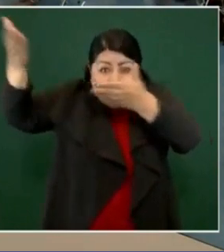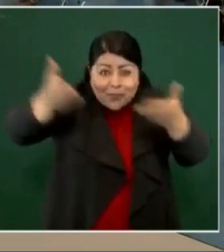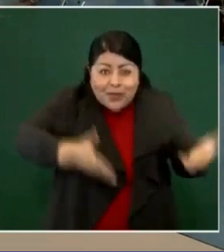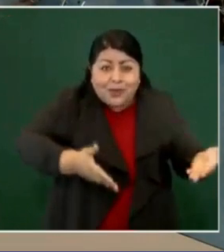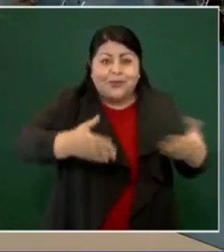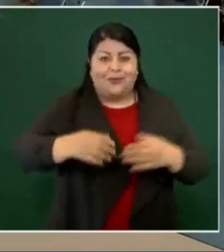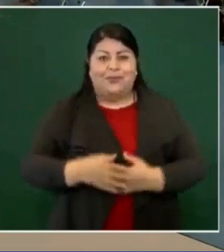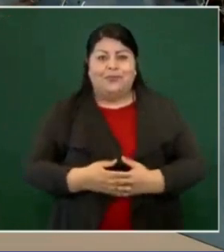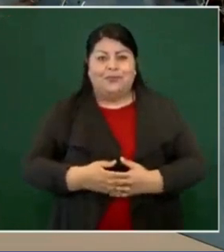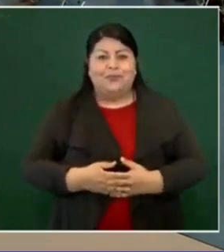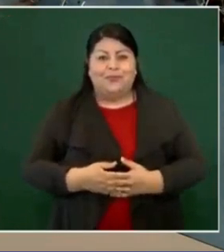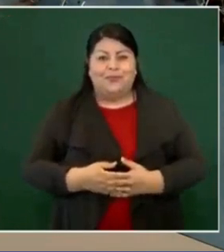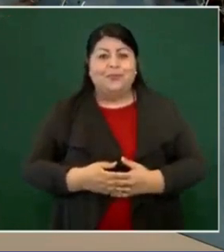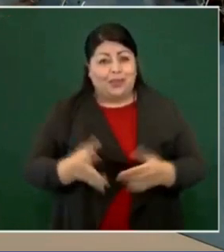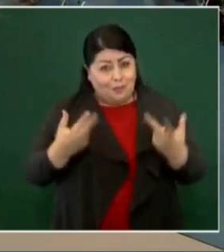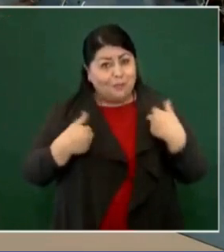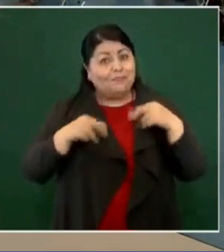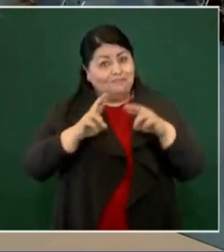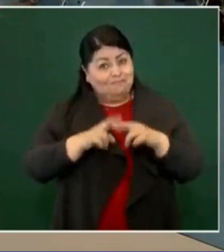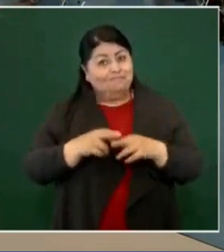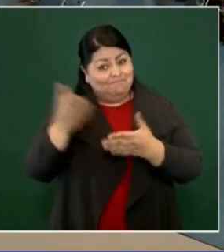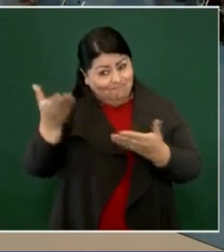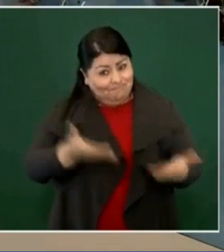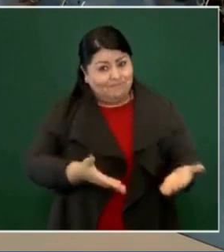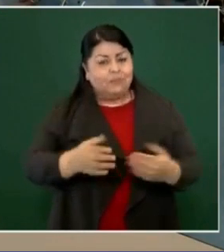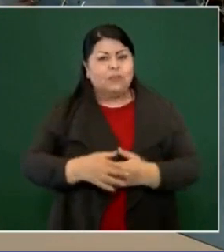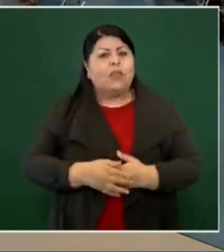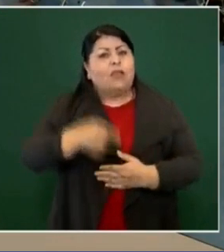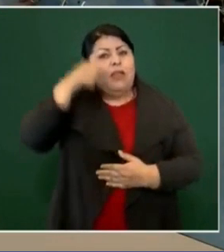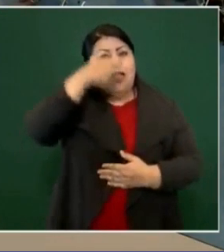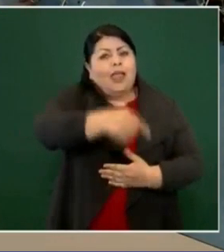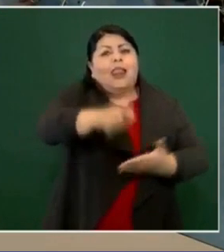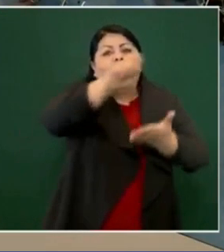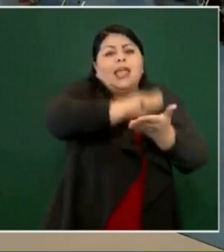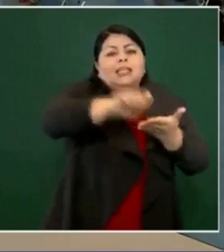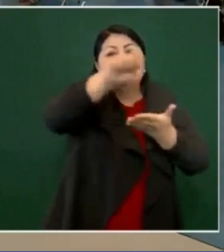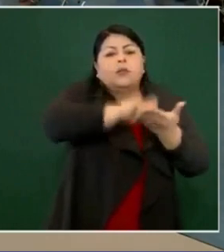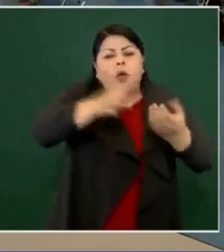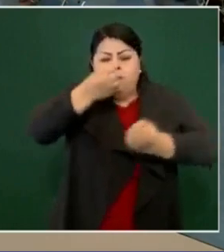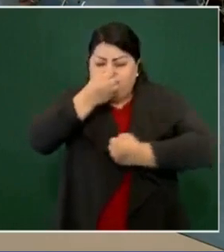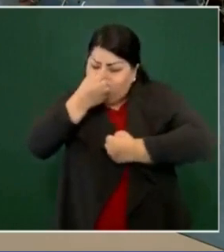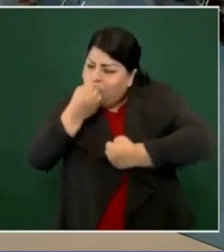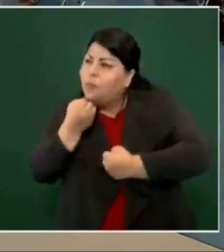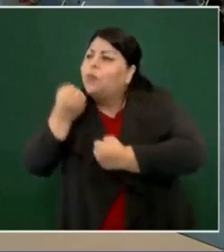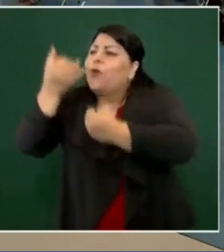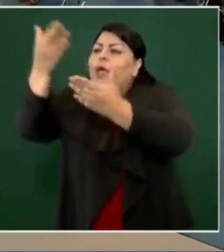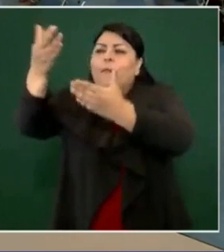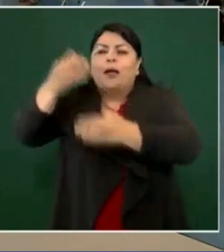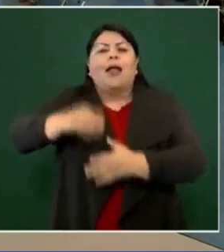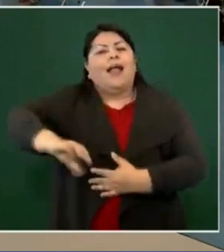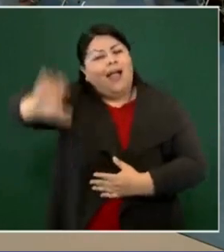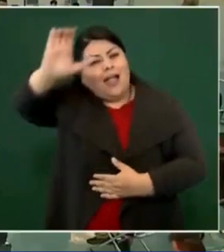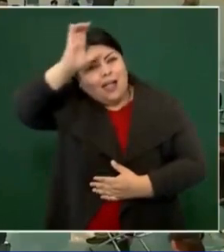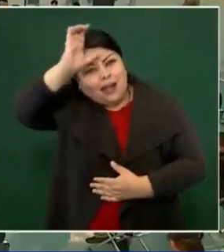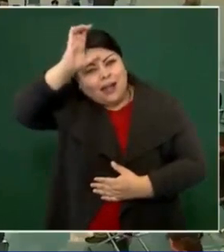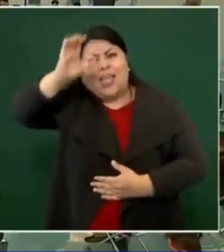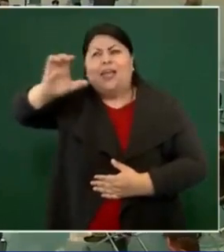escribió el poema Cananea, Cananea,